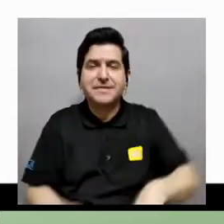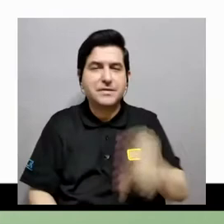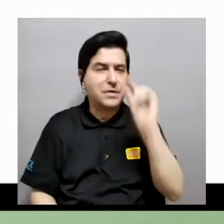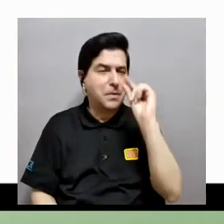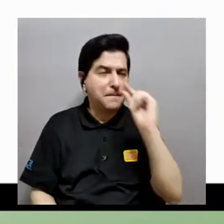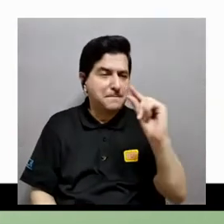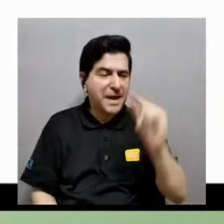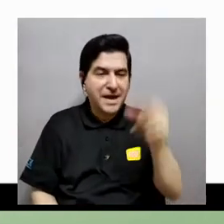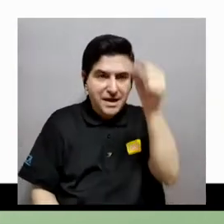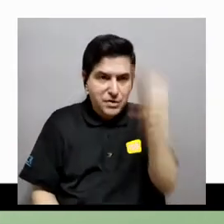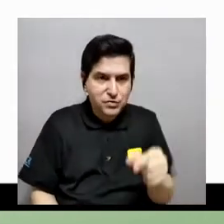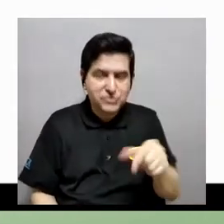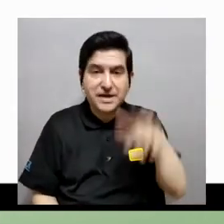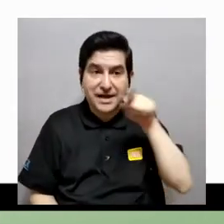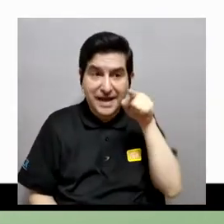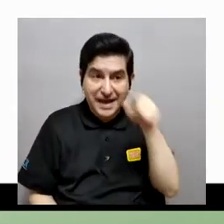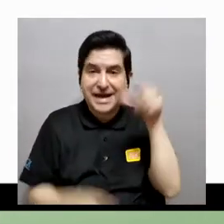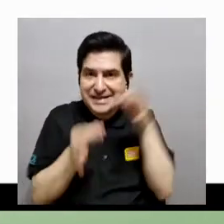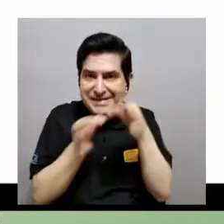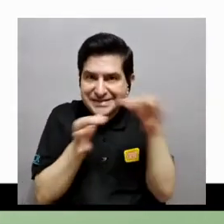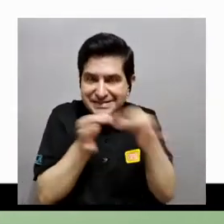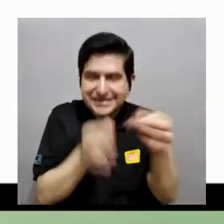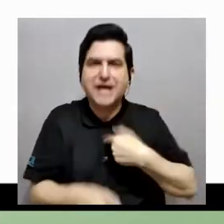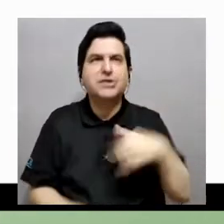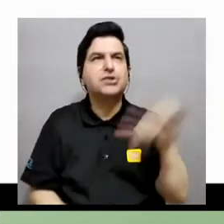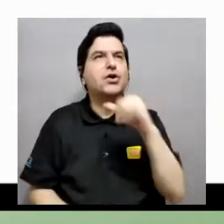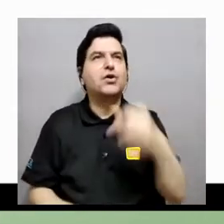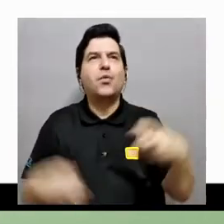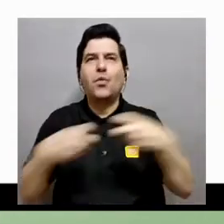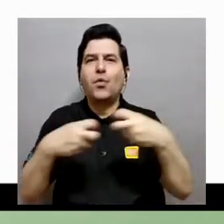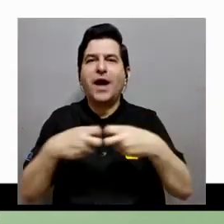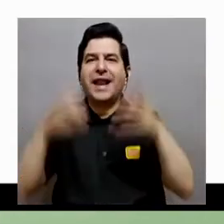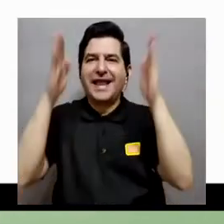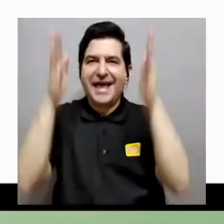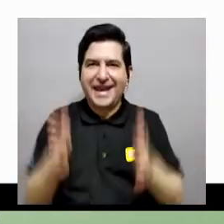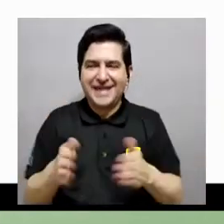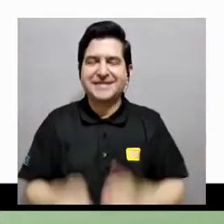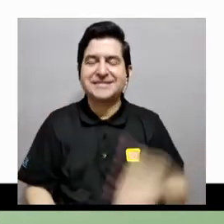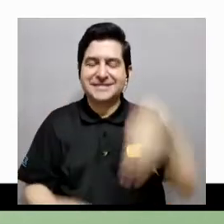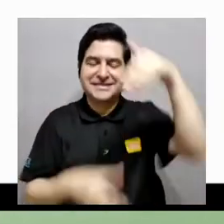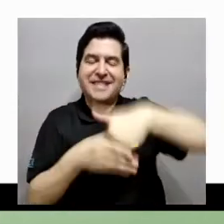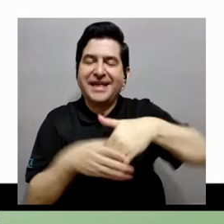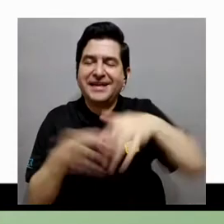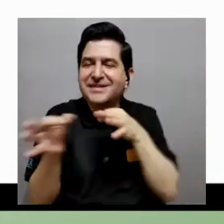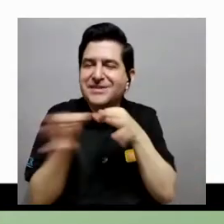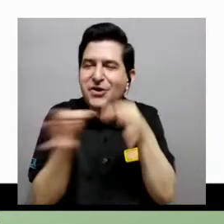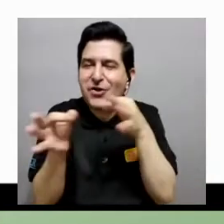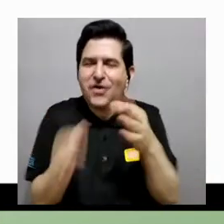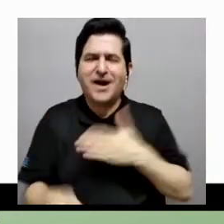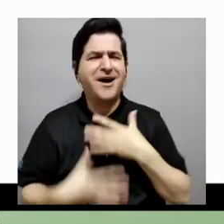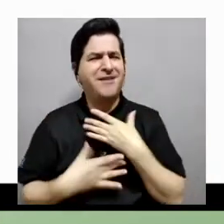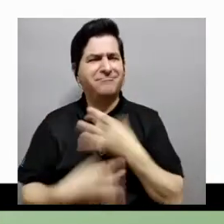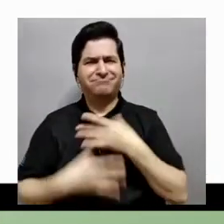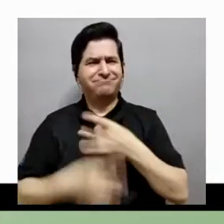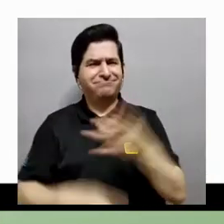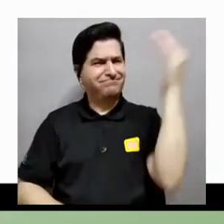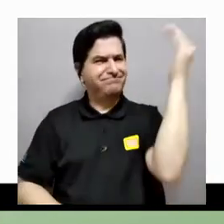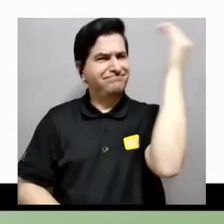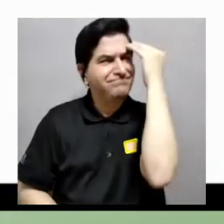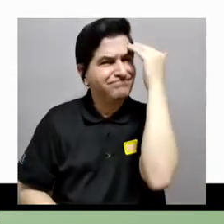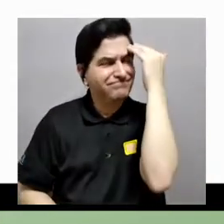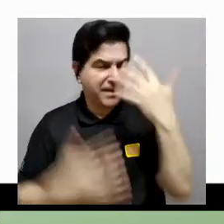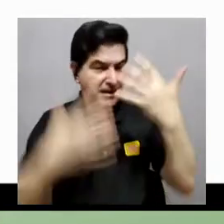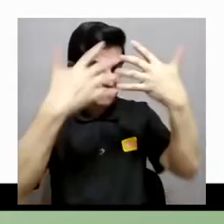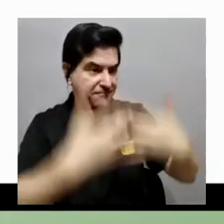microorganismos, dentro de las células. Por así decirlo, soy como el electricista de una célula. Y me interesa saber cómo